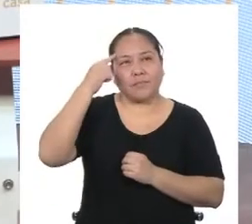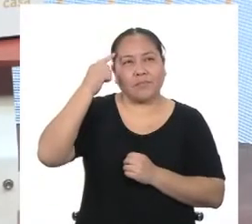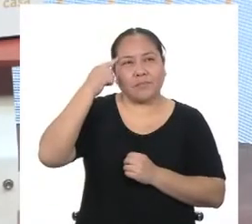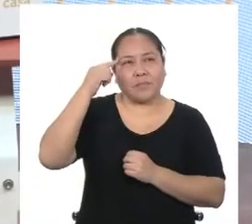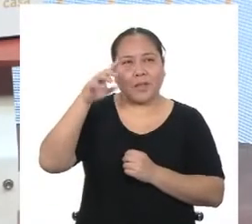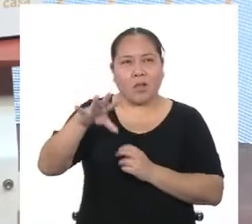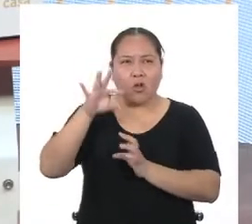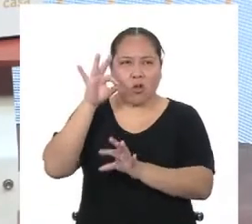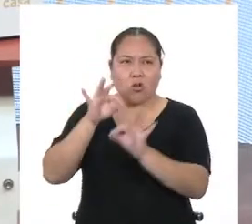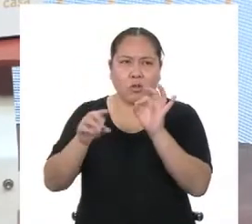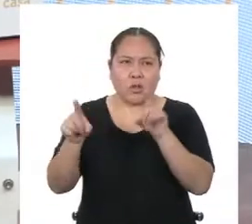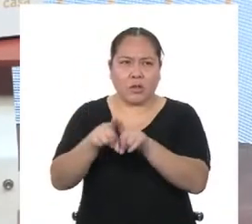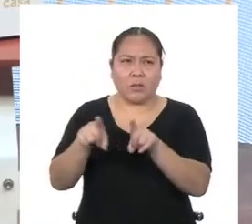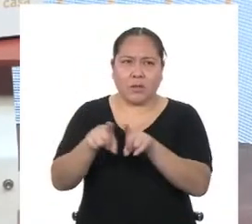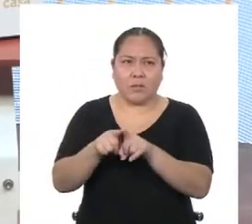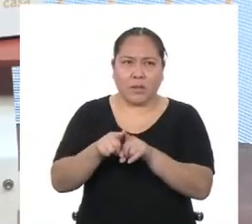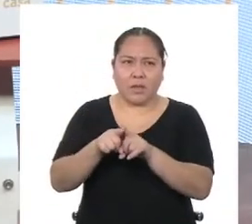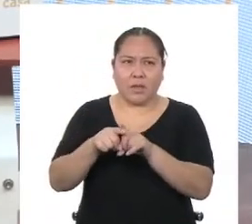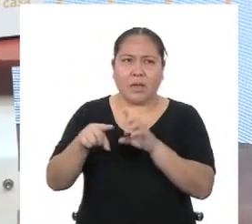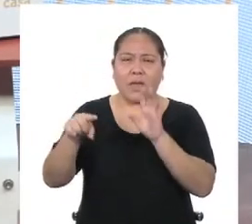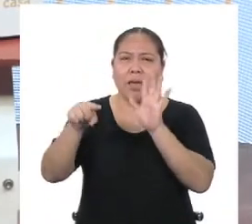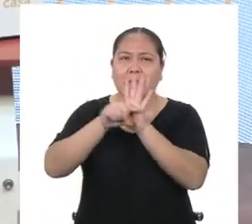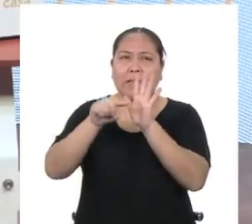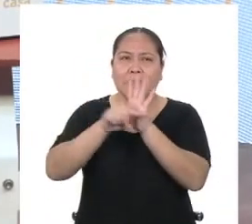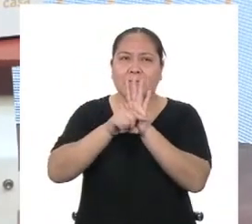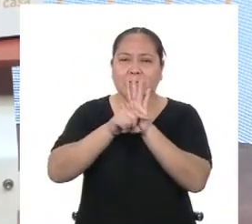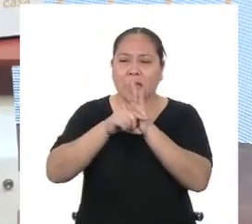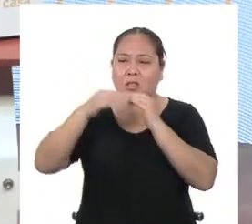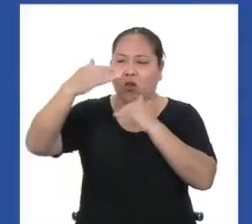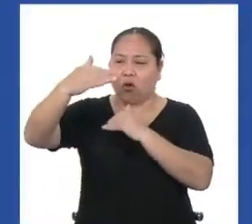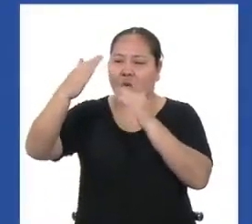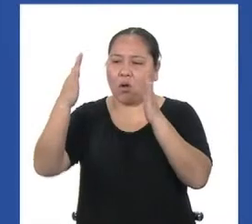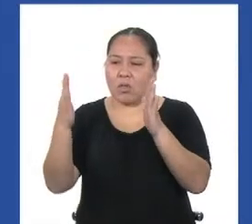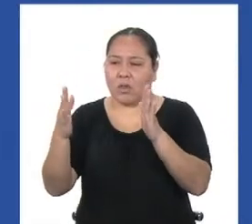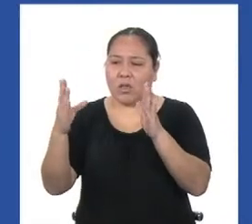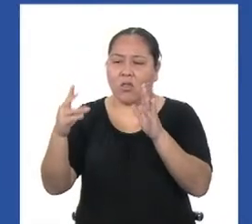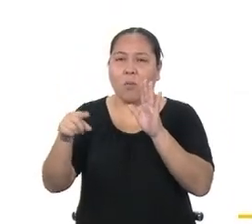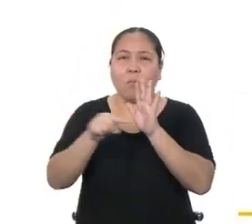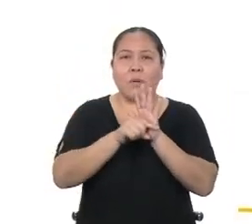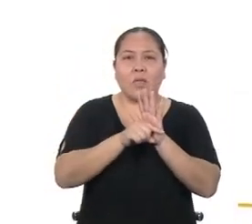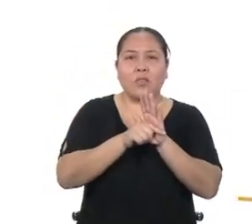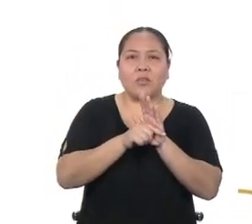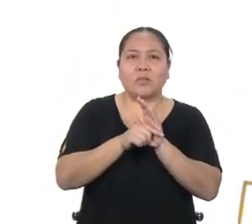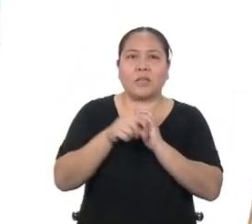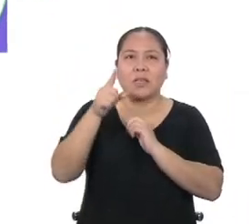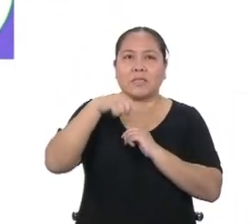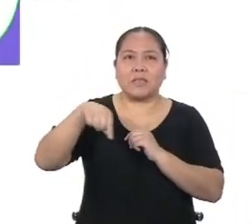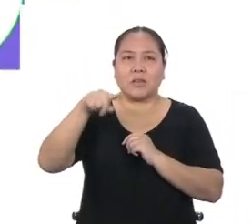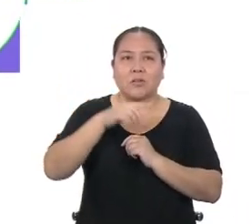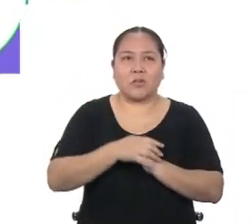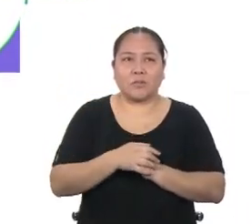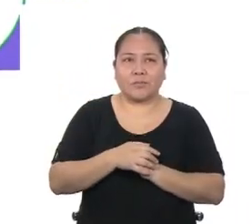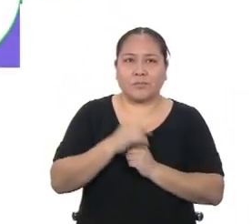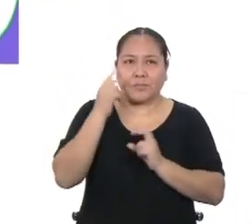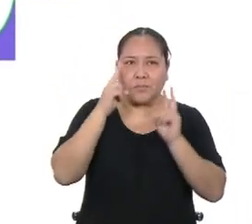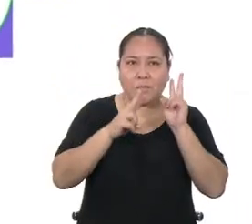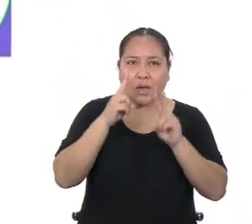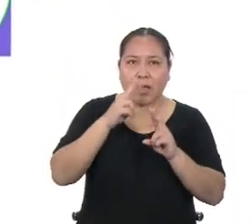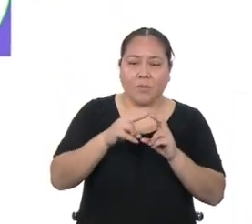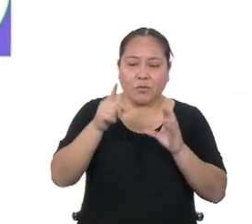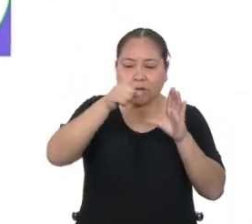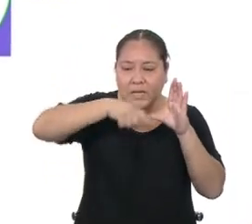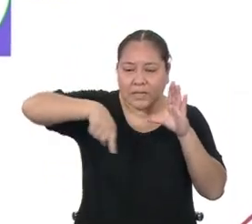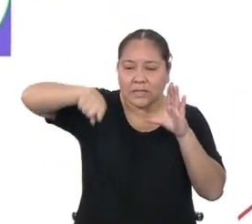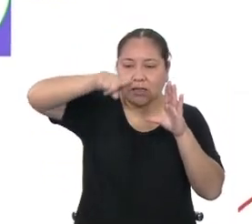encontrarla también restando el área del círculo al área del cuadrado. Entonces, calculemos primero el área del